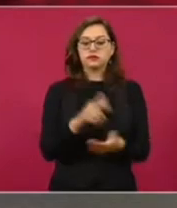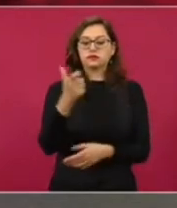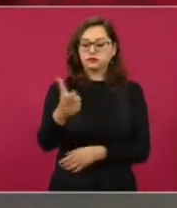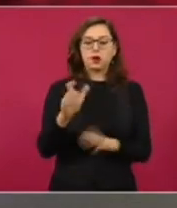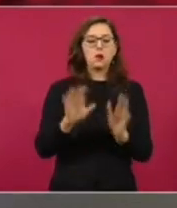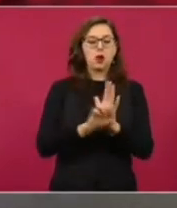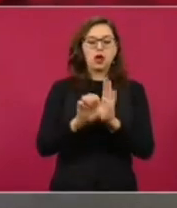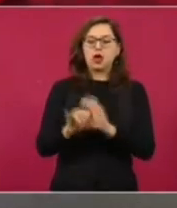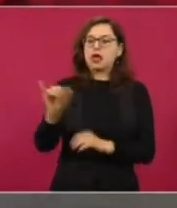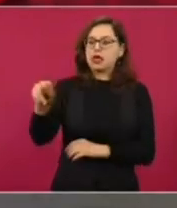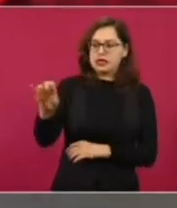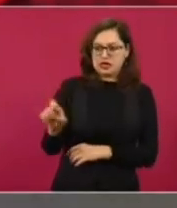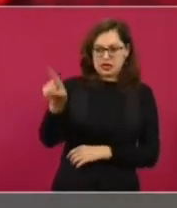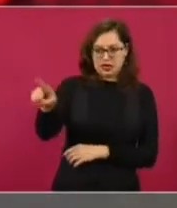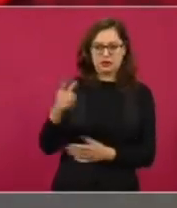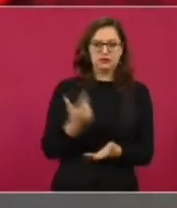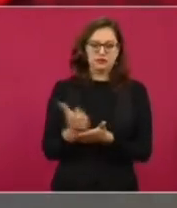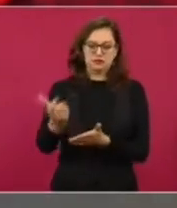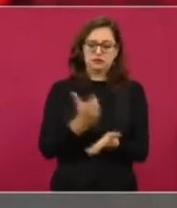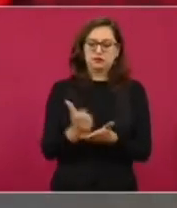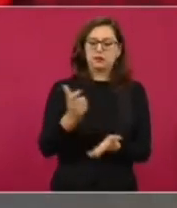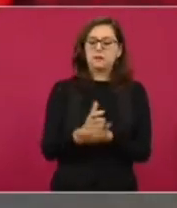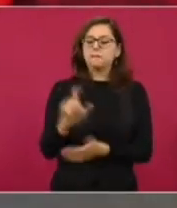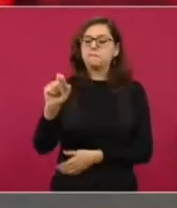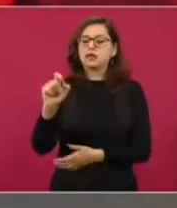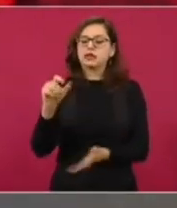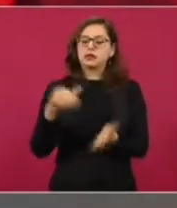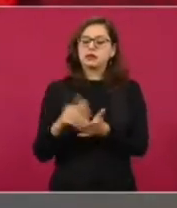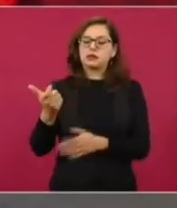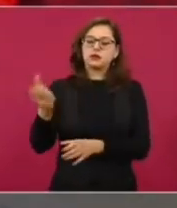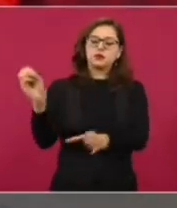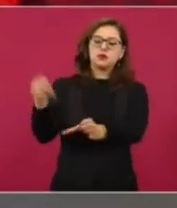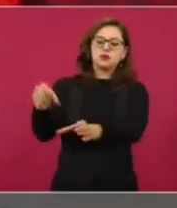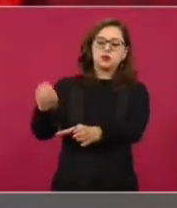dinero del pueblo, le pone otros 20 mil, ya son 40 mil.